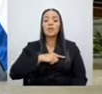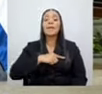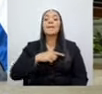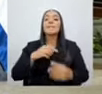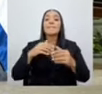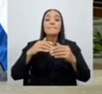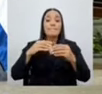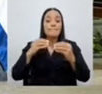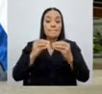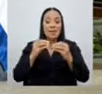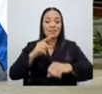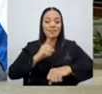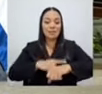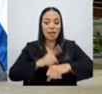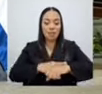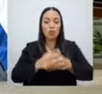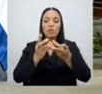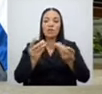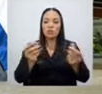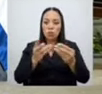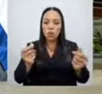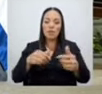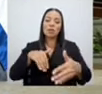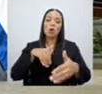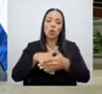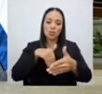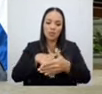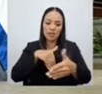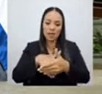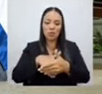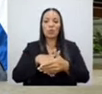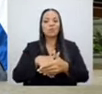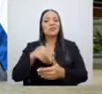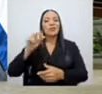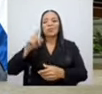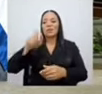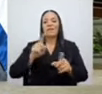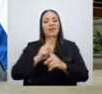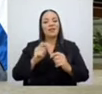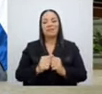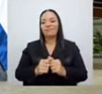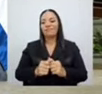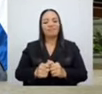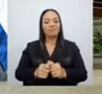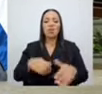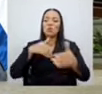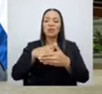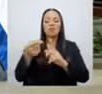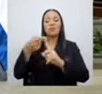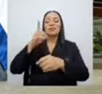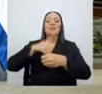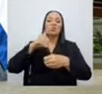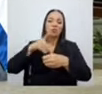tiempo resolviendo obstáculos que no deben estar ahí. De diputados, de mandos